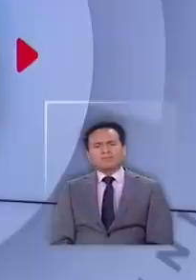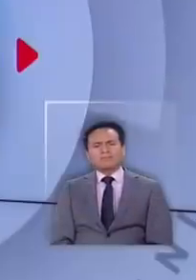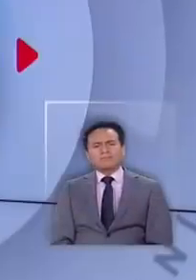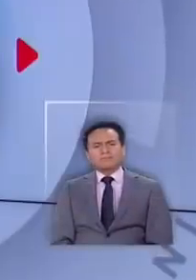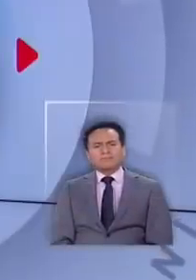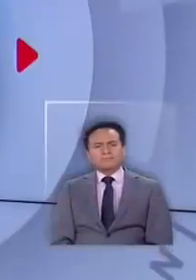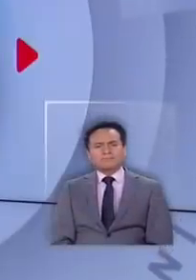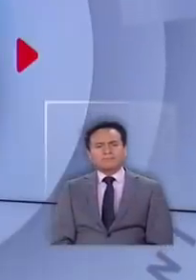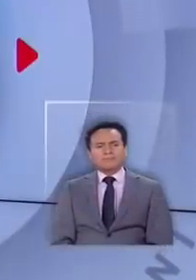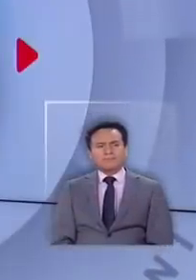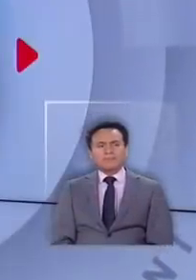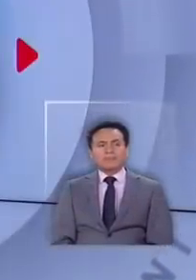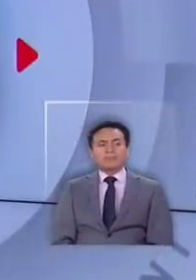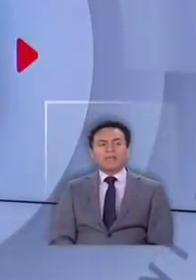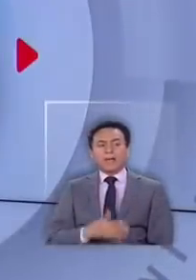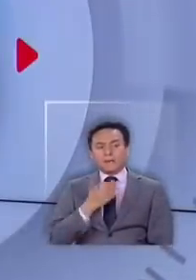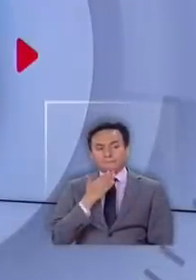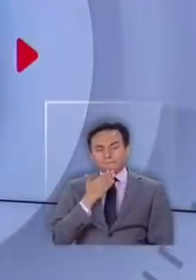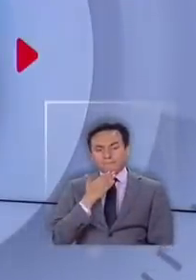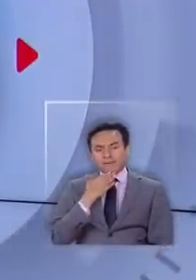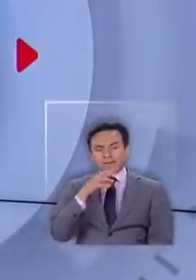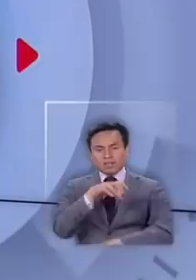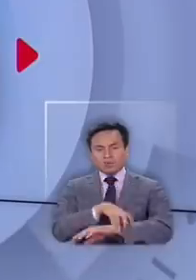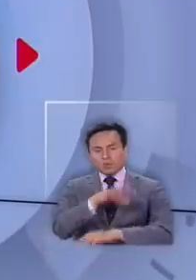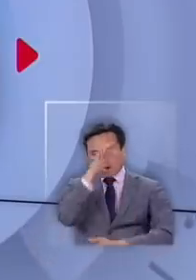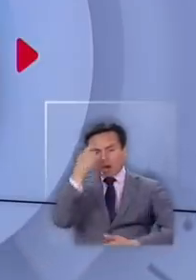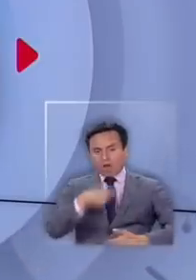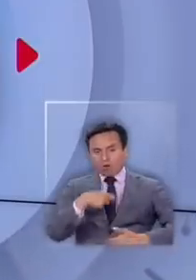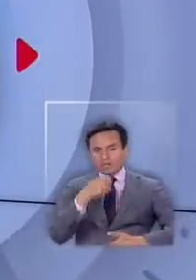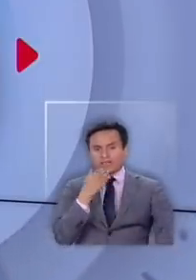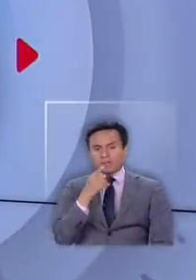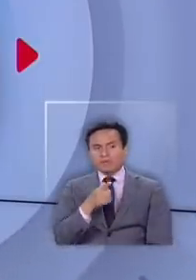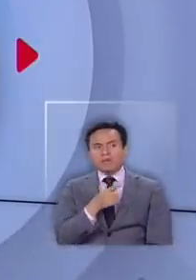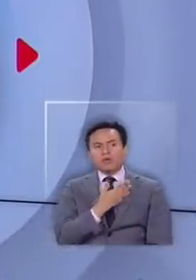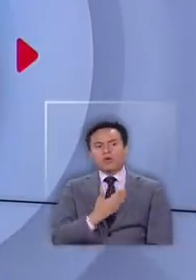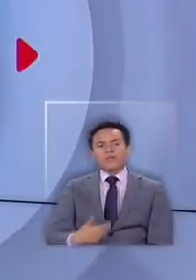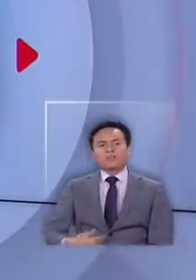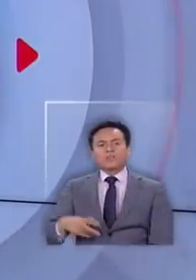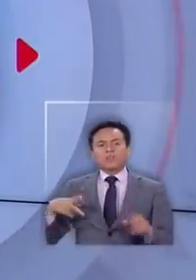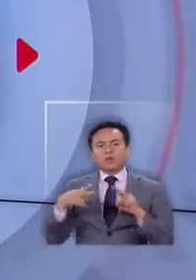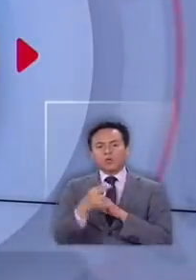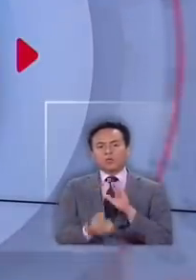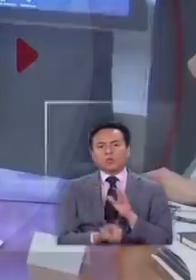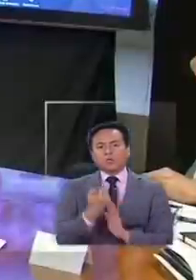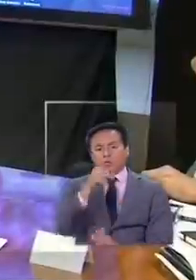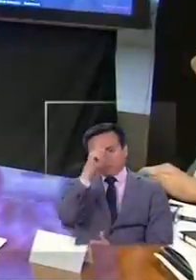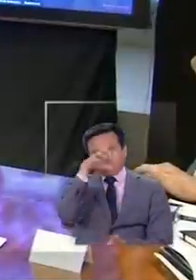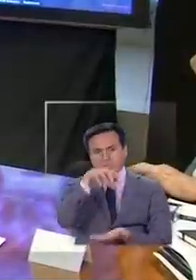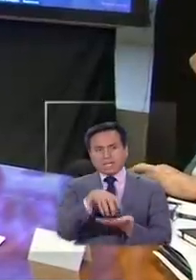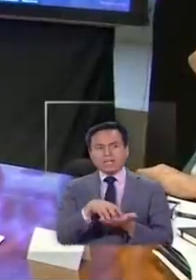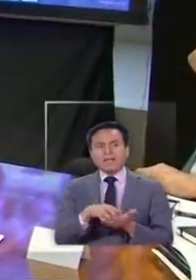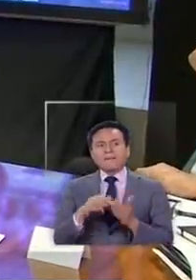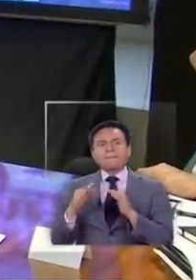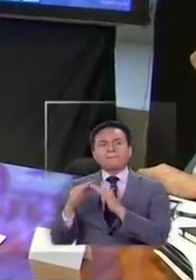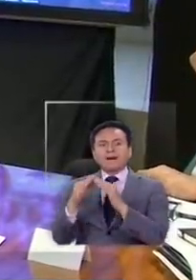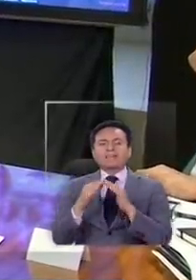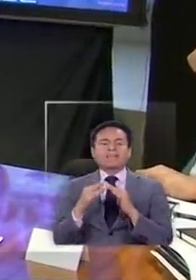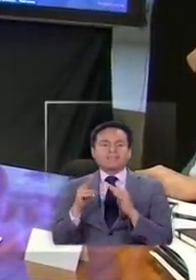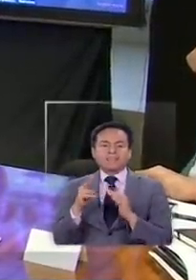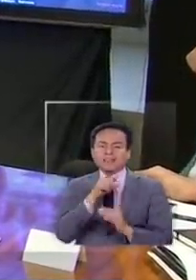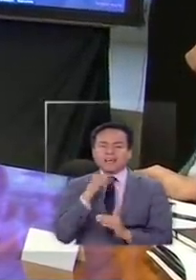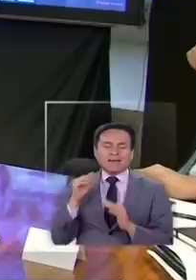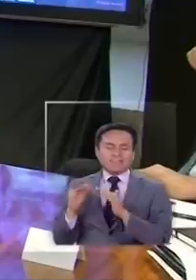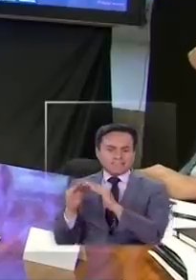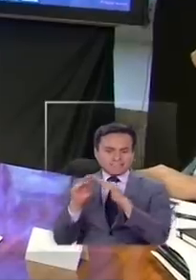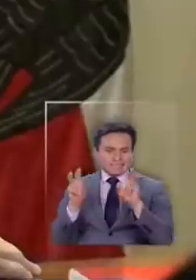bueno y también en la región de la Araucanía el gobierno inauguró el nuevo hospital de padre de las casas que